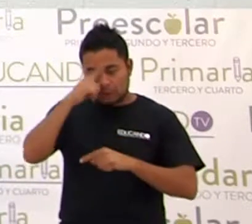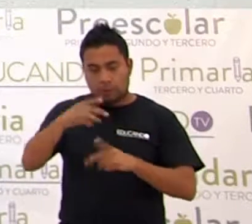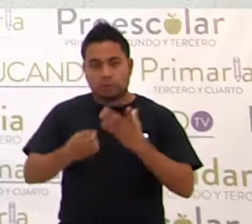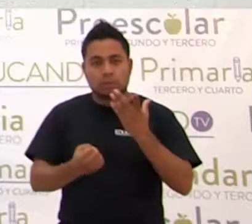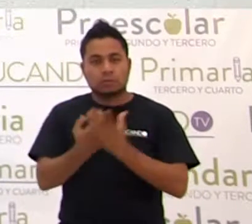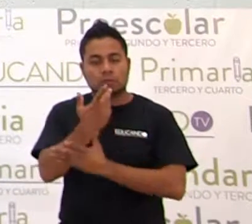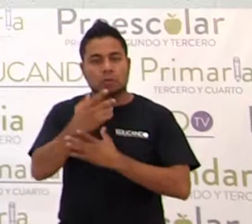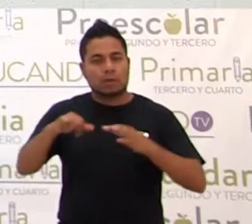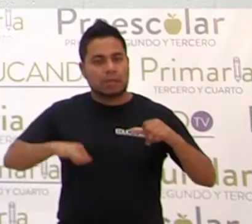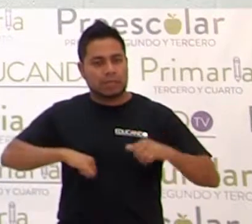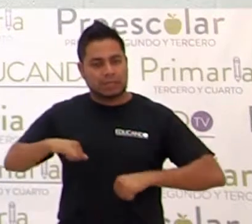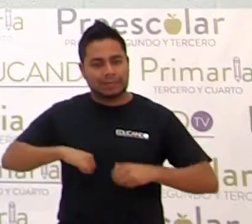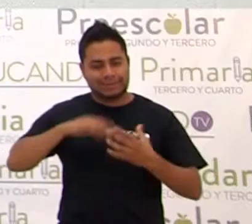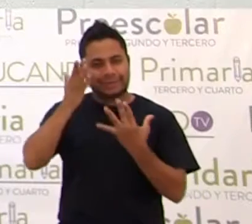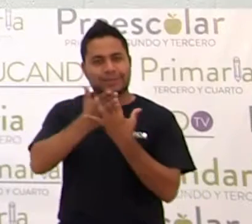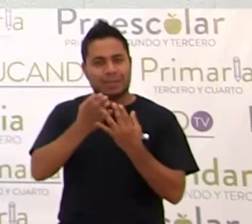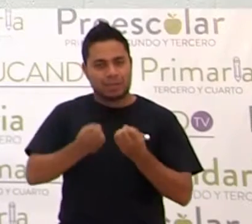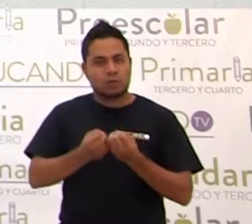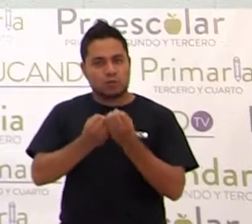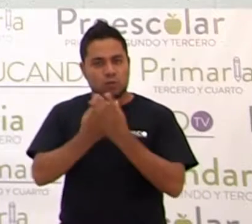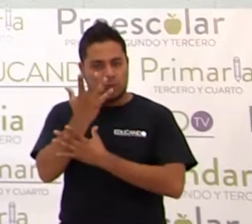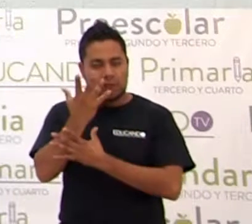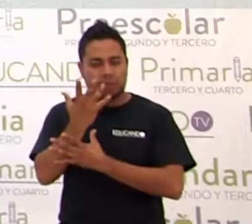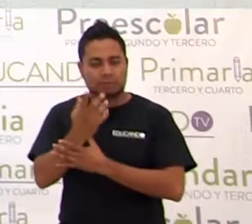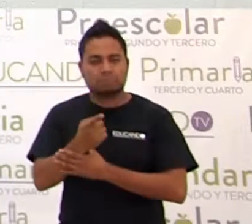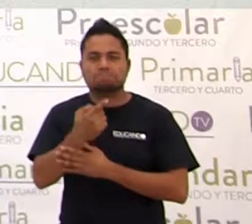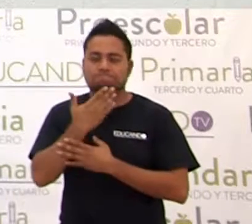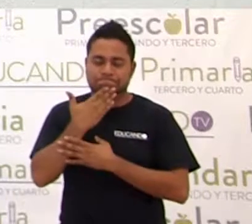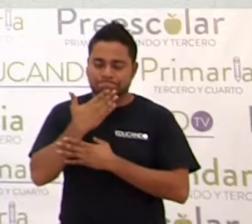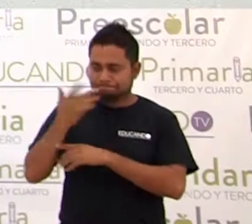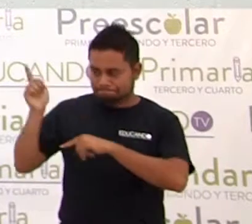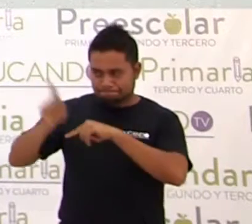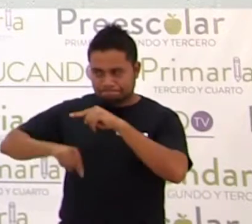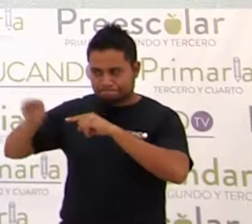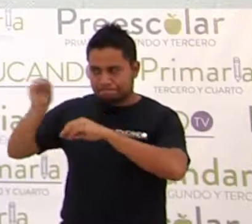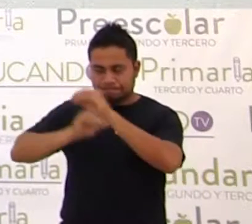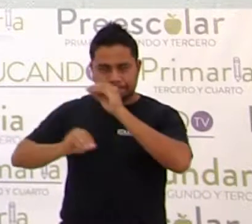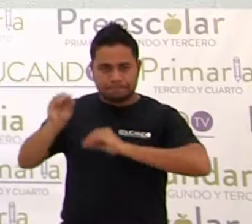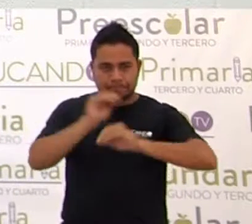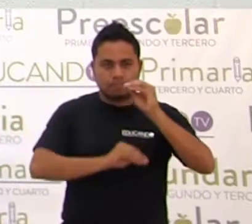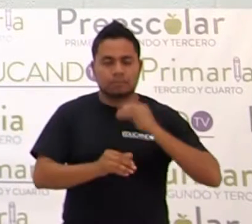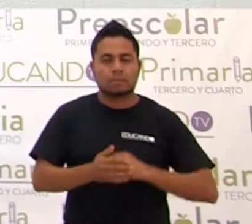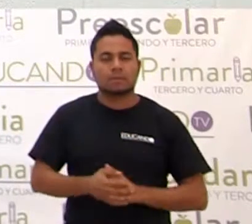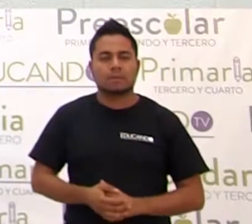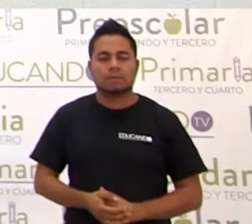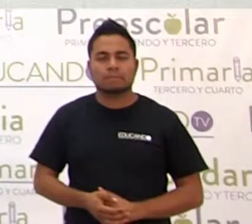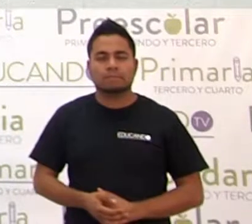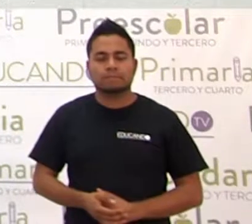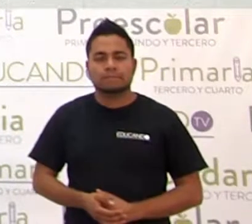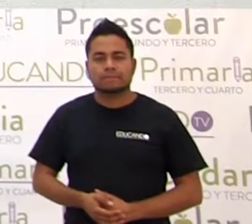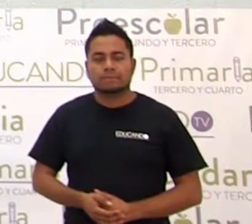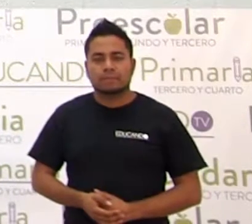división. Bueno. Quitamos las figuras.